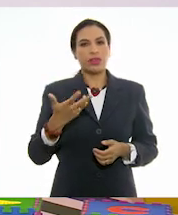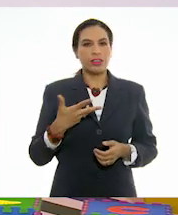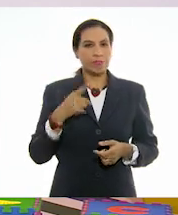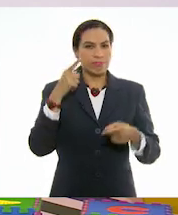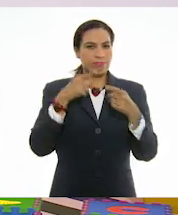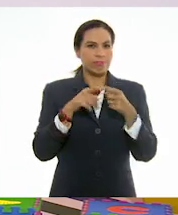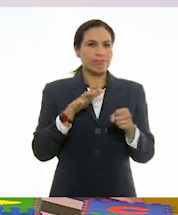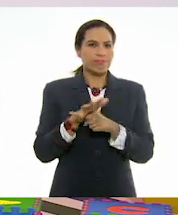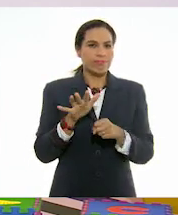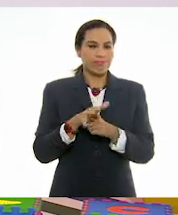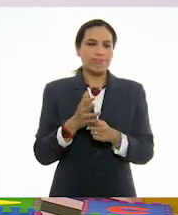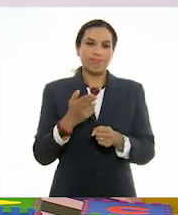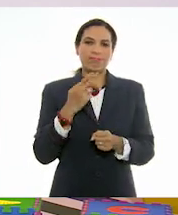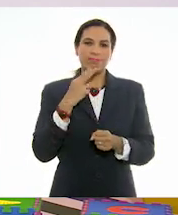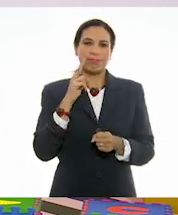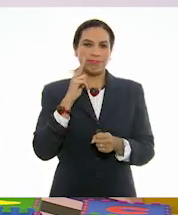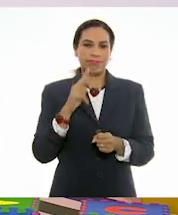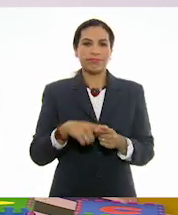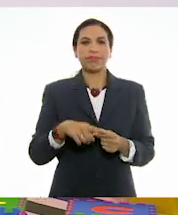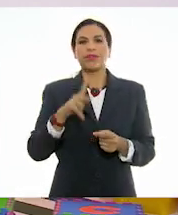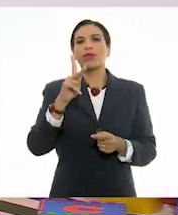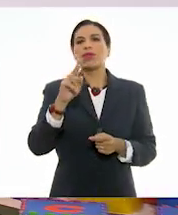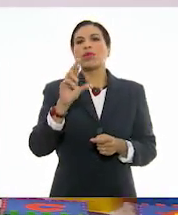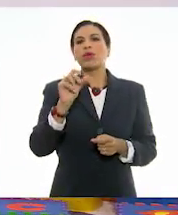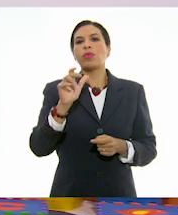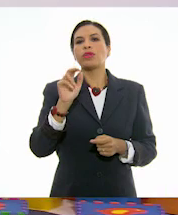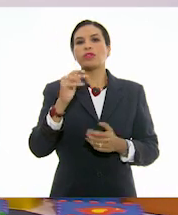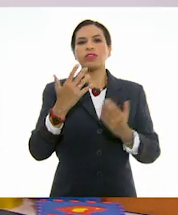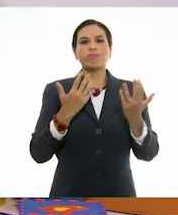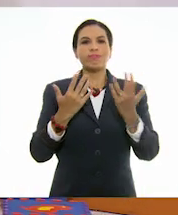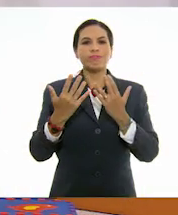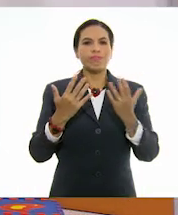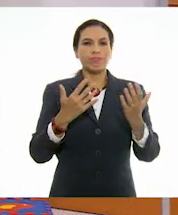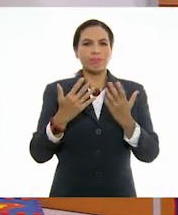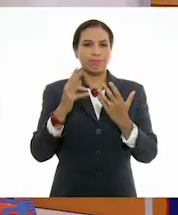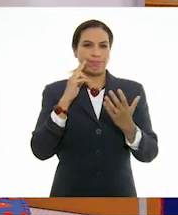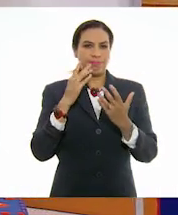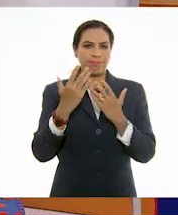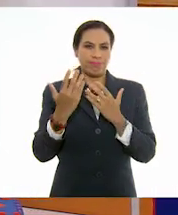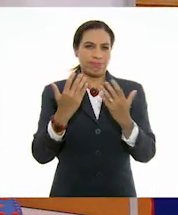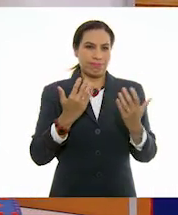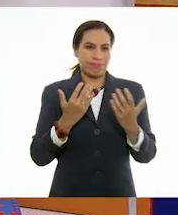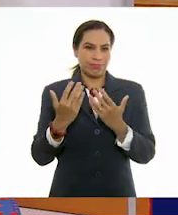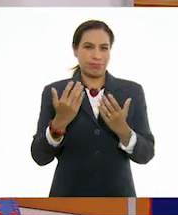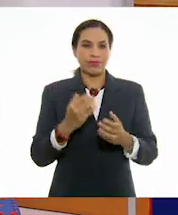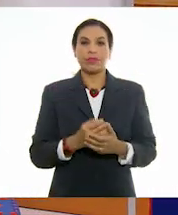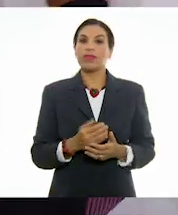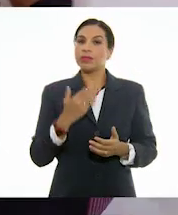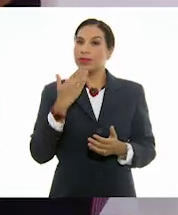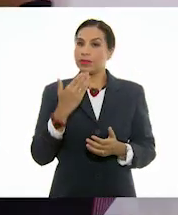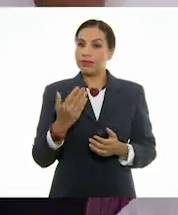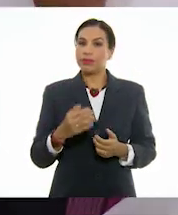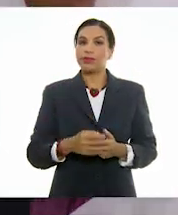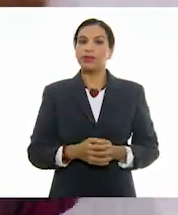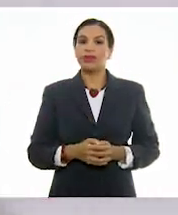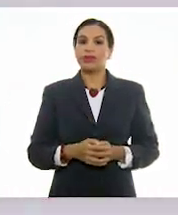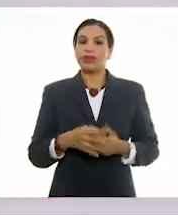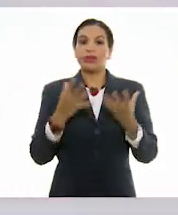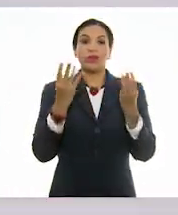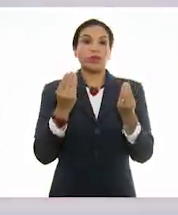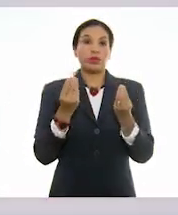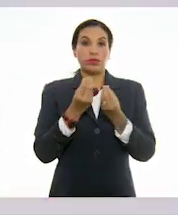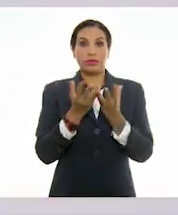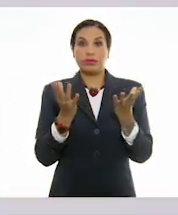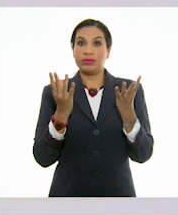principio que también encontramos. Proporción. Muy bien. La proporción. Muy bien. Híjole, son muchos